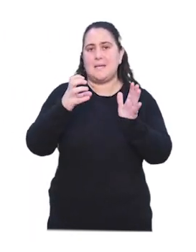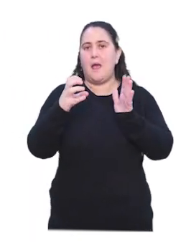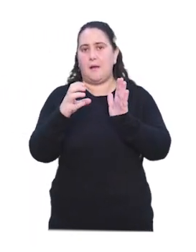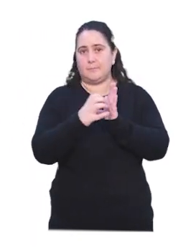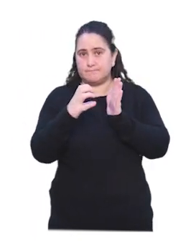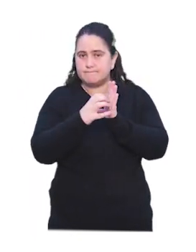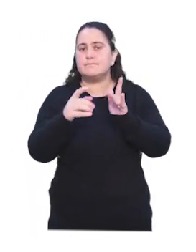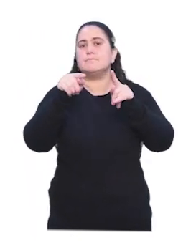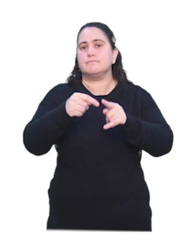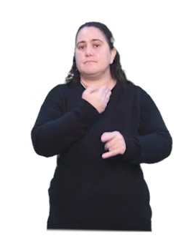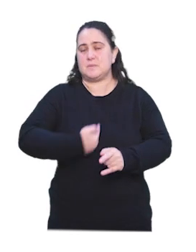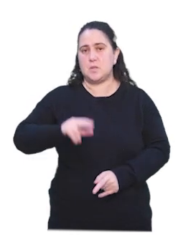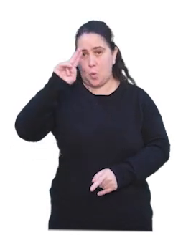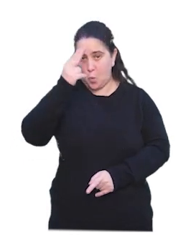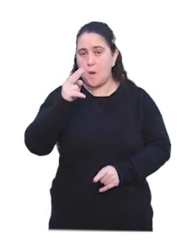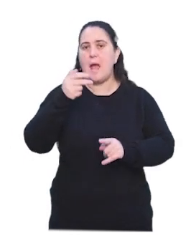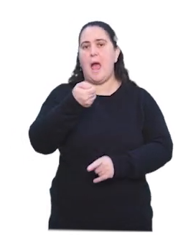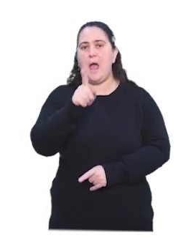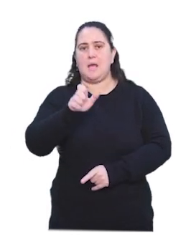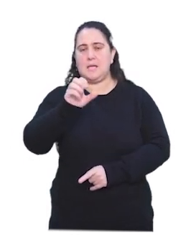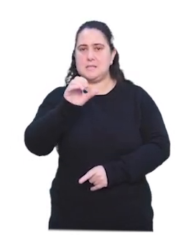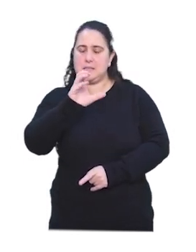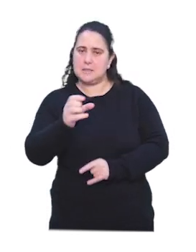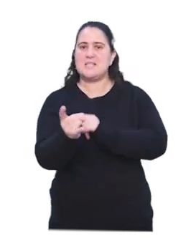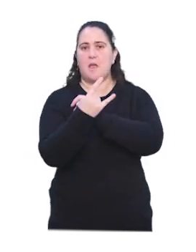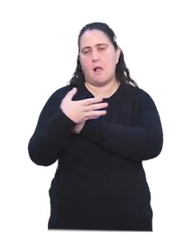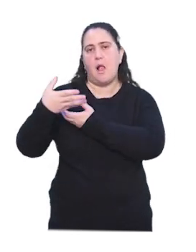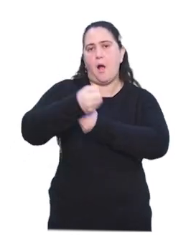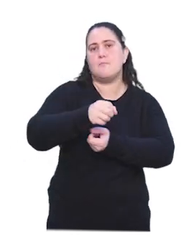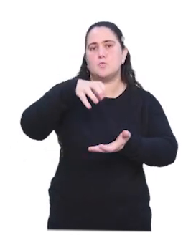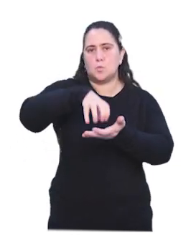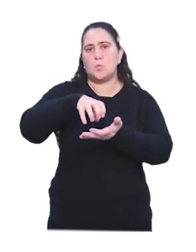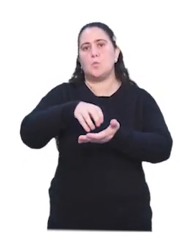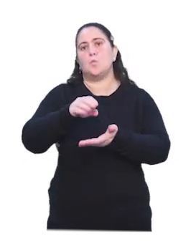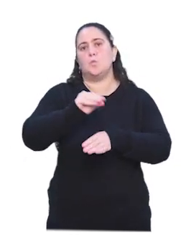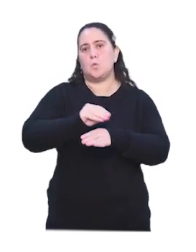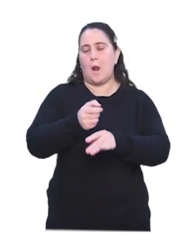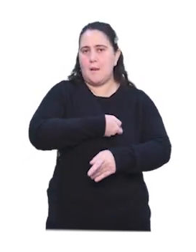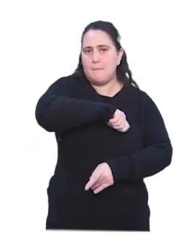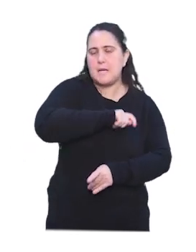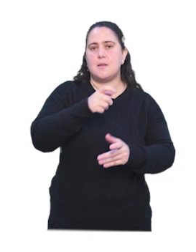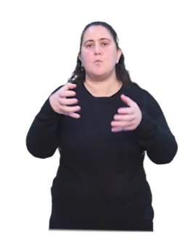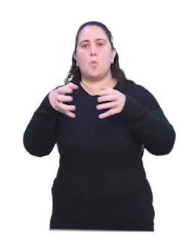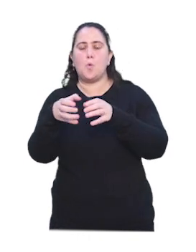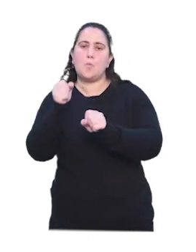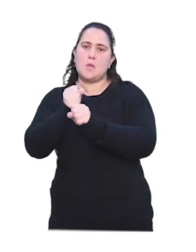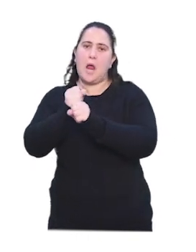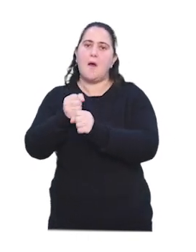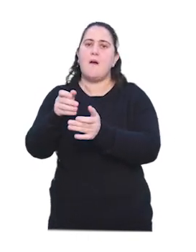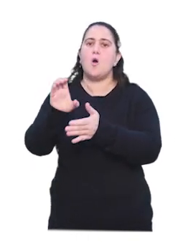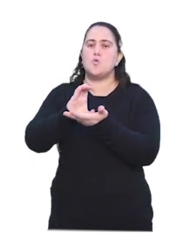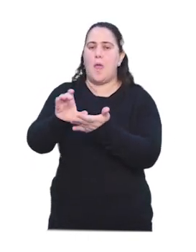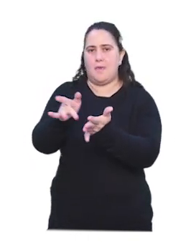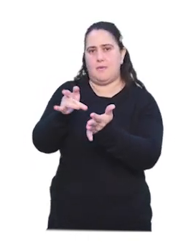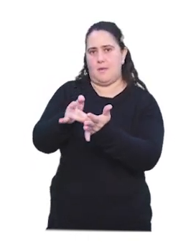con logos, de Uruguay Presidencia, AGESIC y CEIBAL, apoyan Centro Cultural España y Grupo de Trabajo de Ciudadanía Digital.